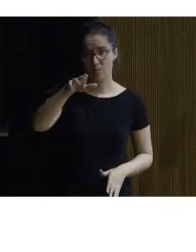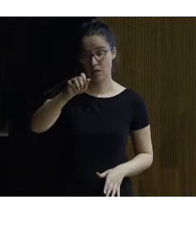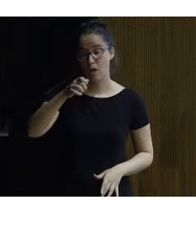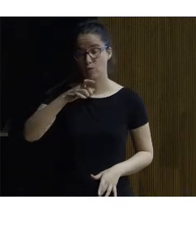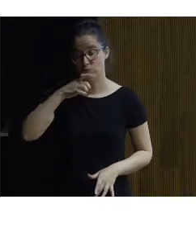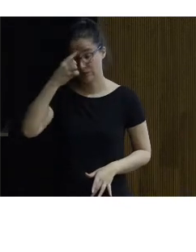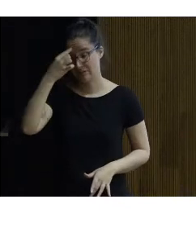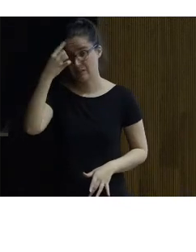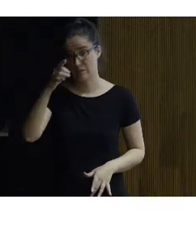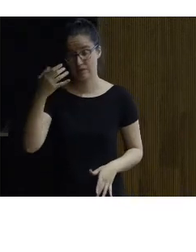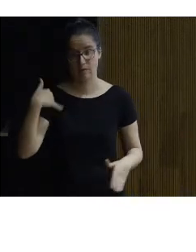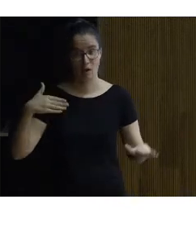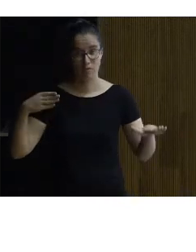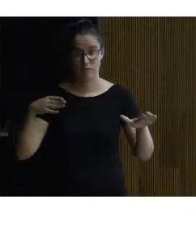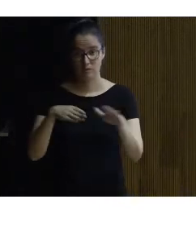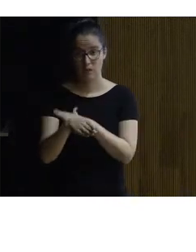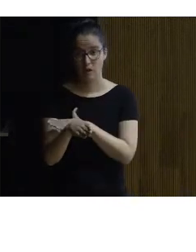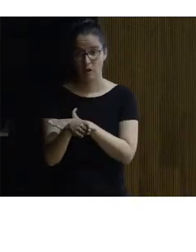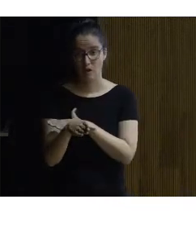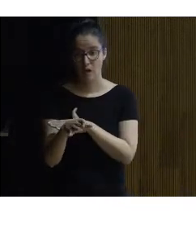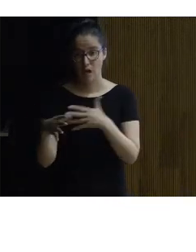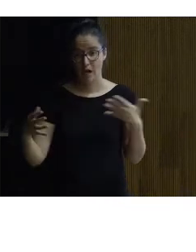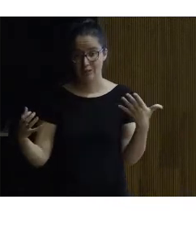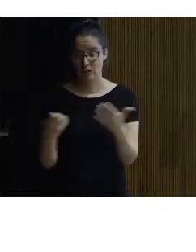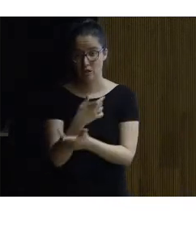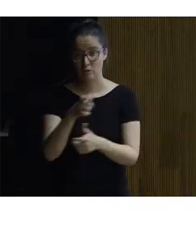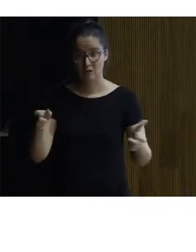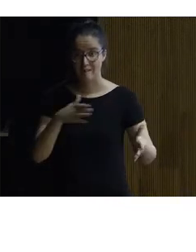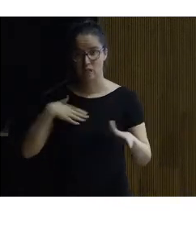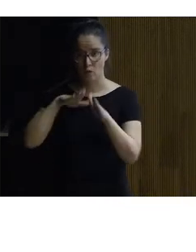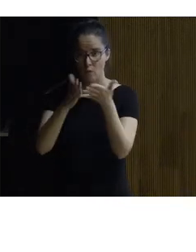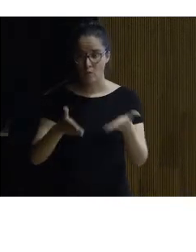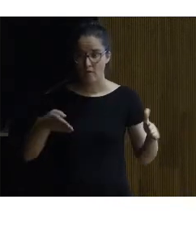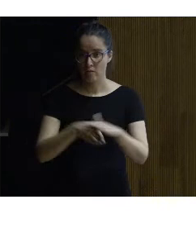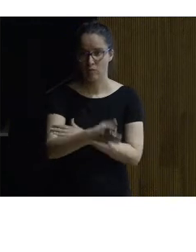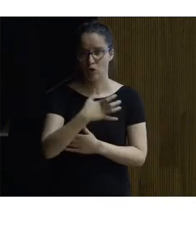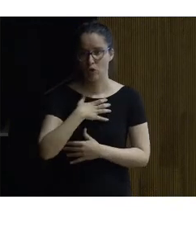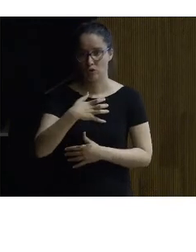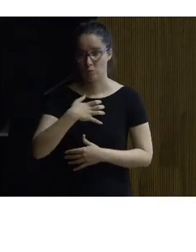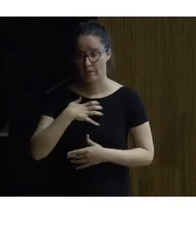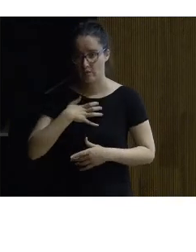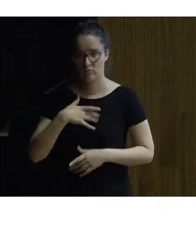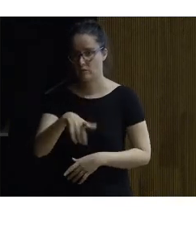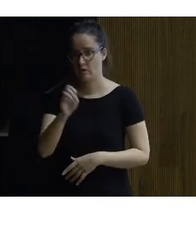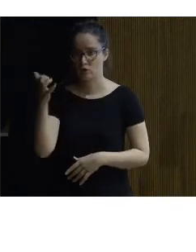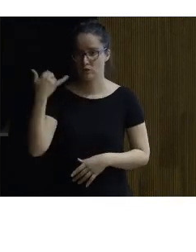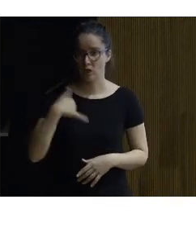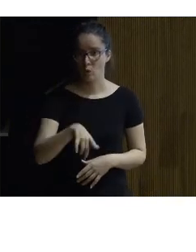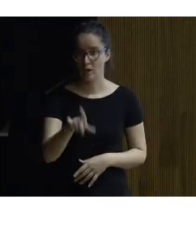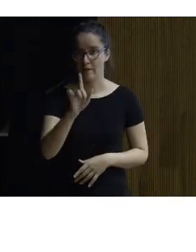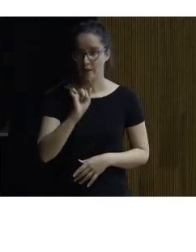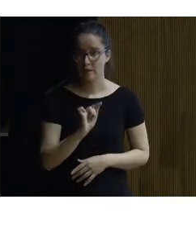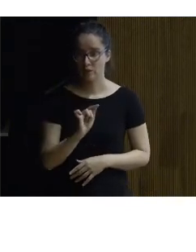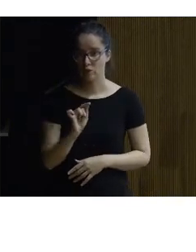posible facilitar la entrada a los a todos los que quieren ver las cuevas y se tomó esa decisión una decisión en